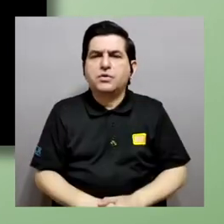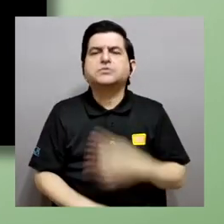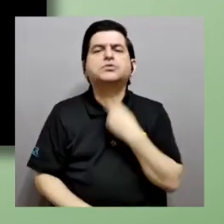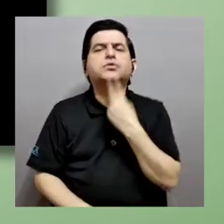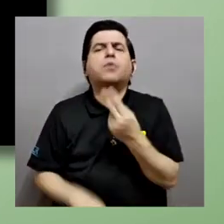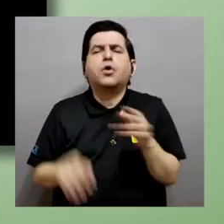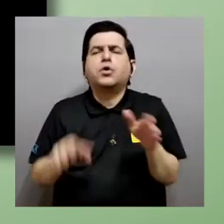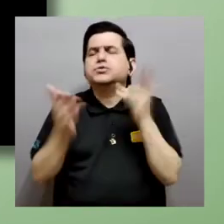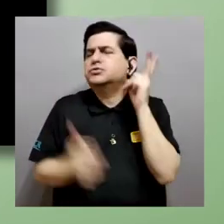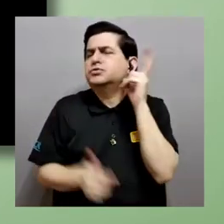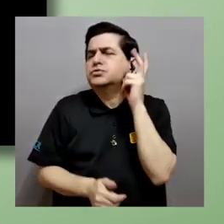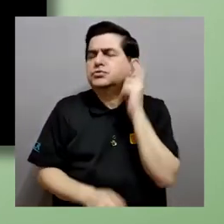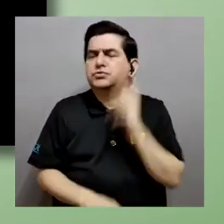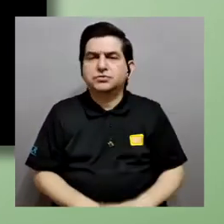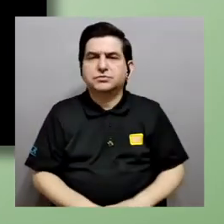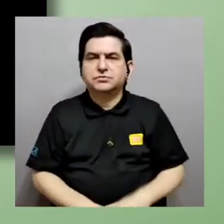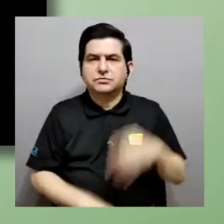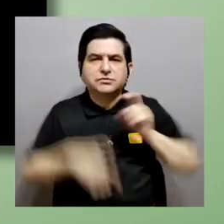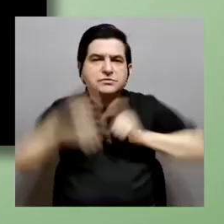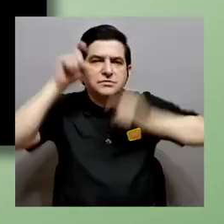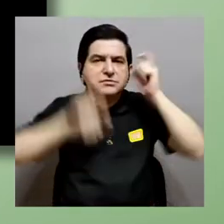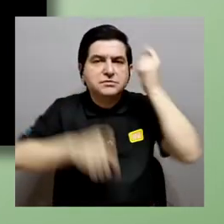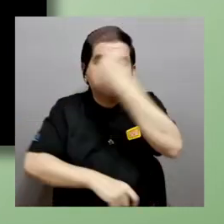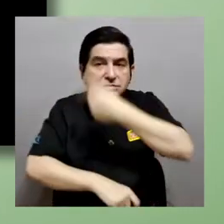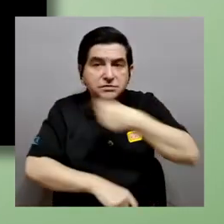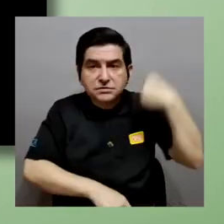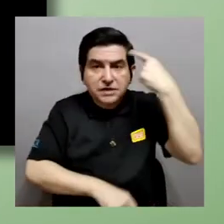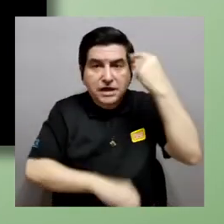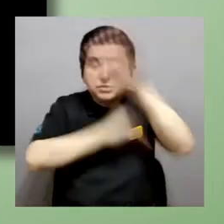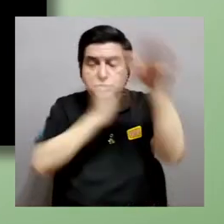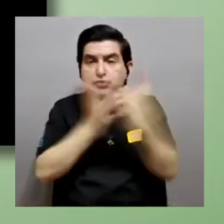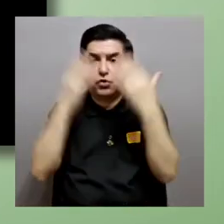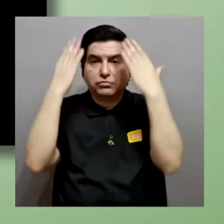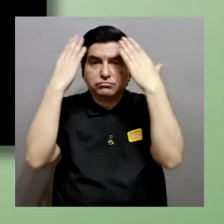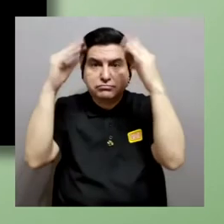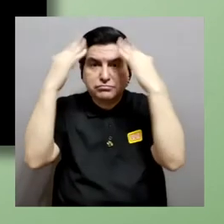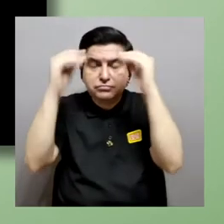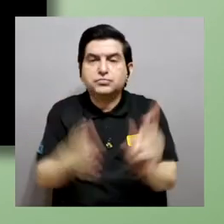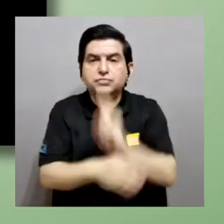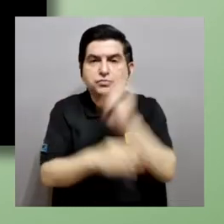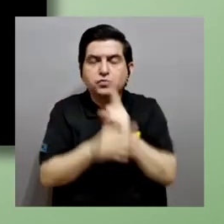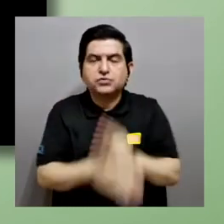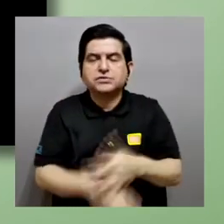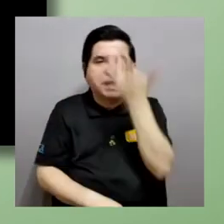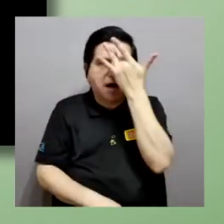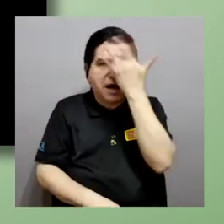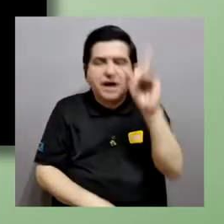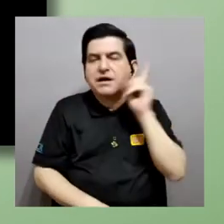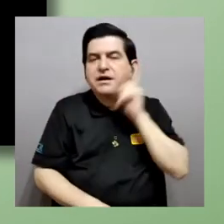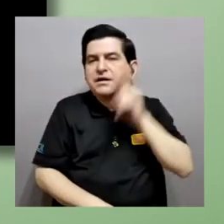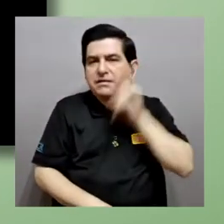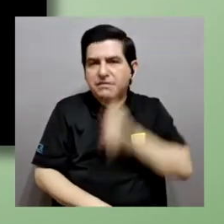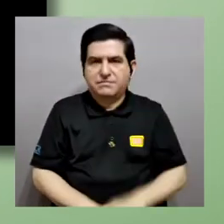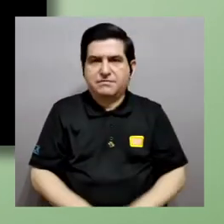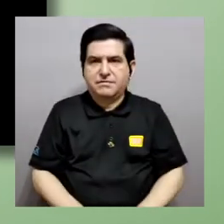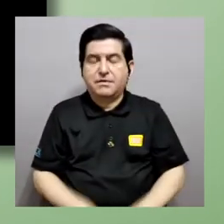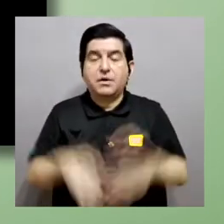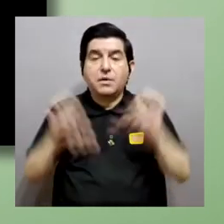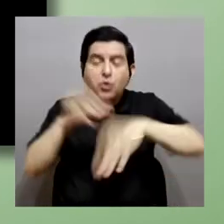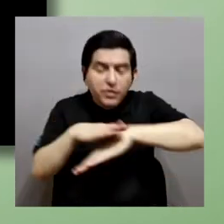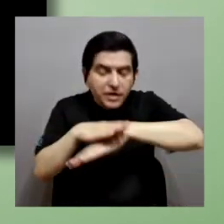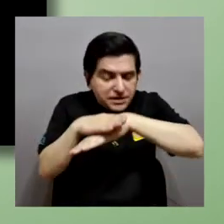suena nuestra voz, cuáles son las expresiones faciales. Tomamos toda esa información y utilizamos inteligencia artificial para